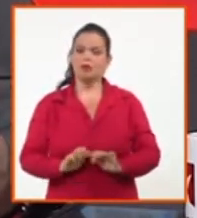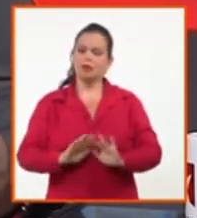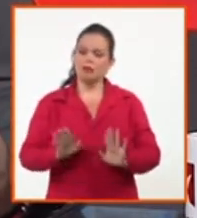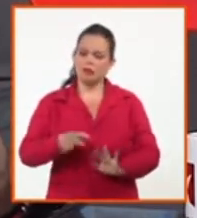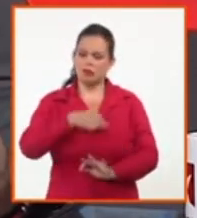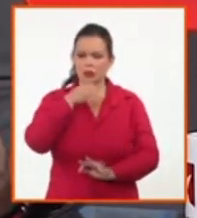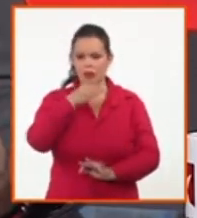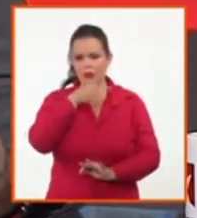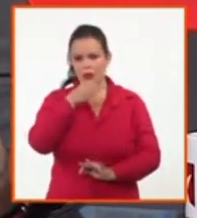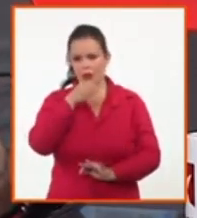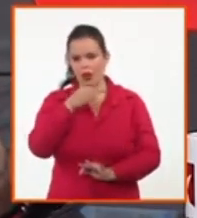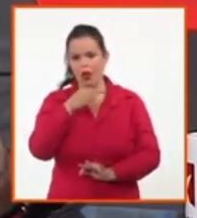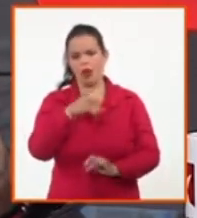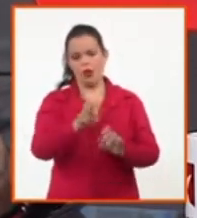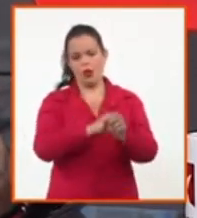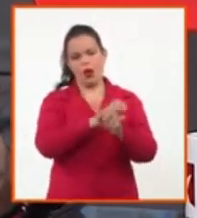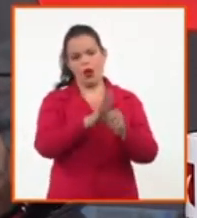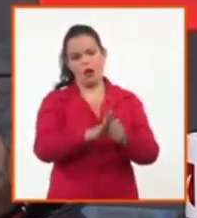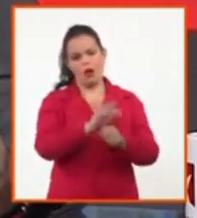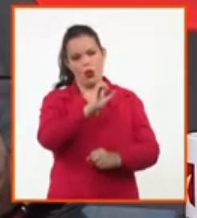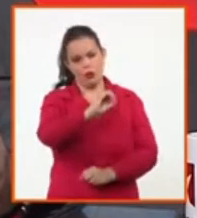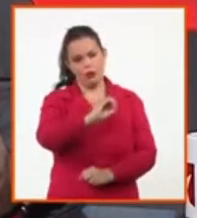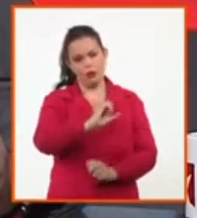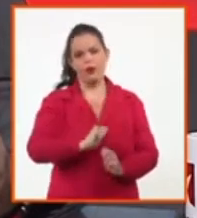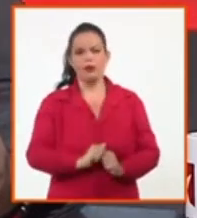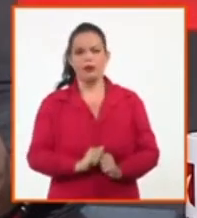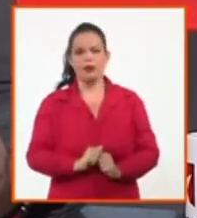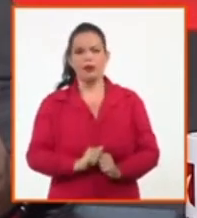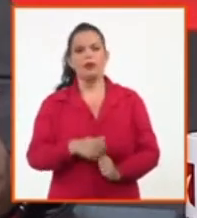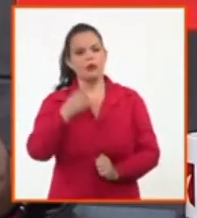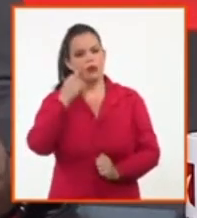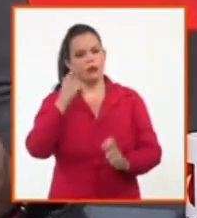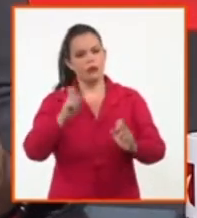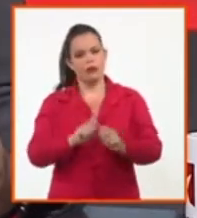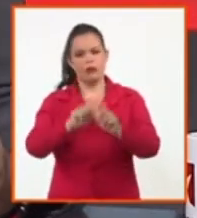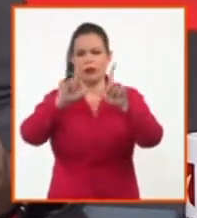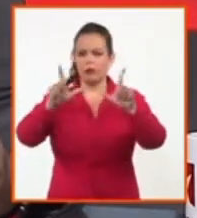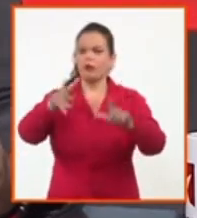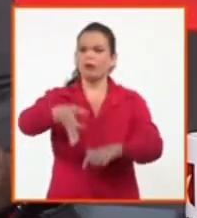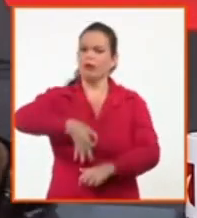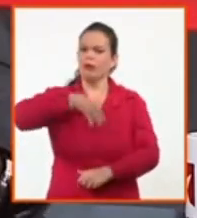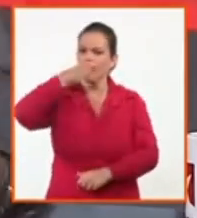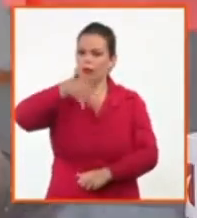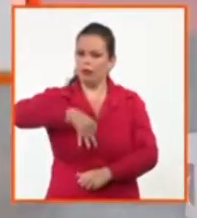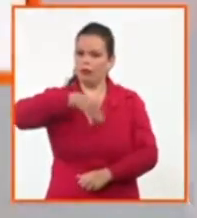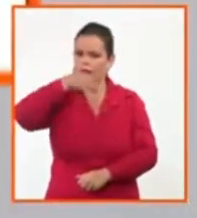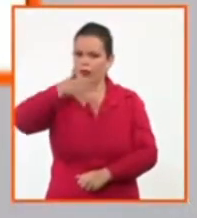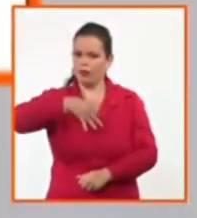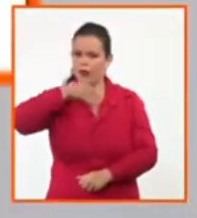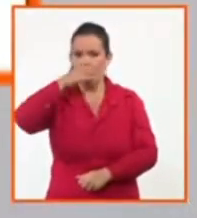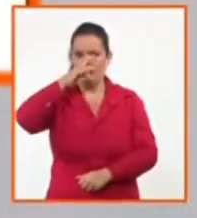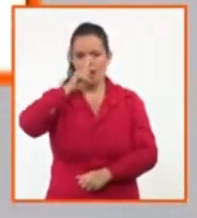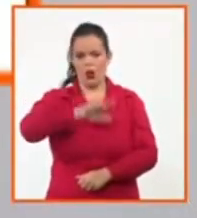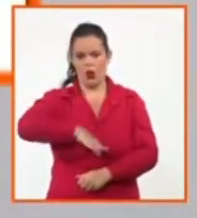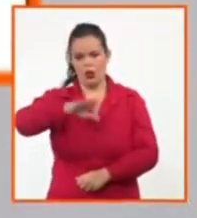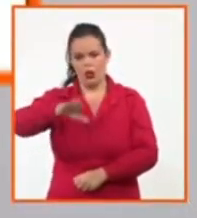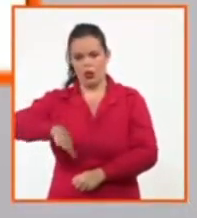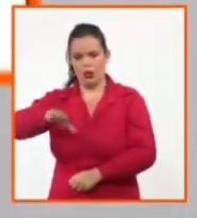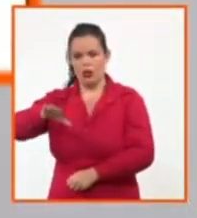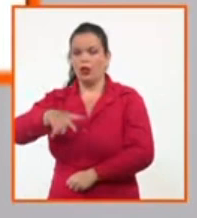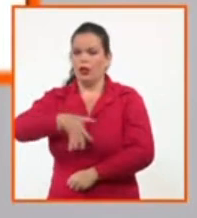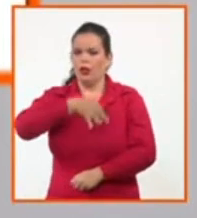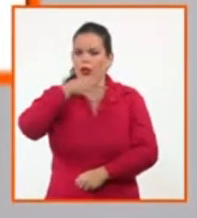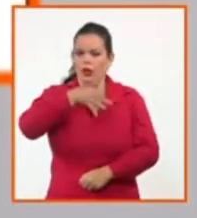comentar con respecto a Omicron, quizás si puedo tener la primera pantalla para aprovechar y hablar algo, quizás del pediátrico, y